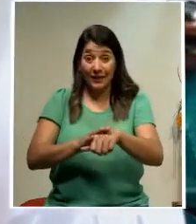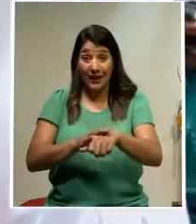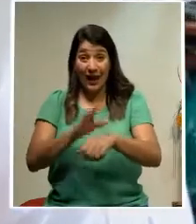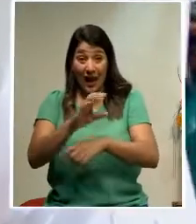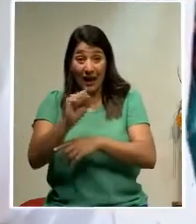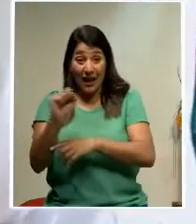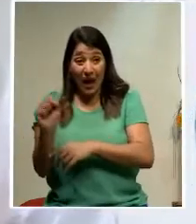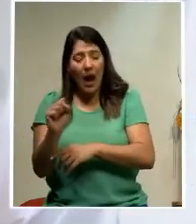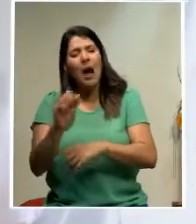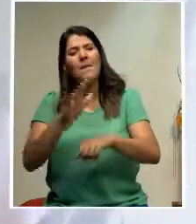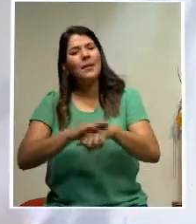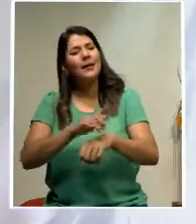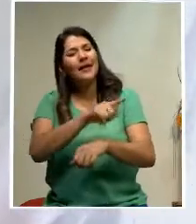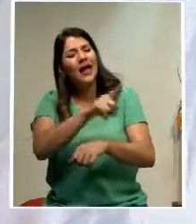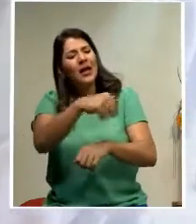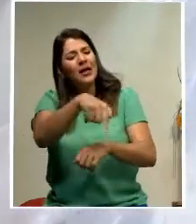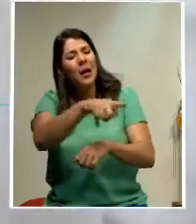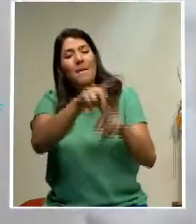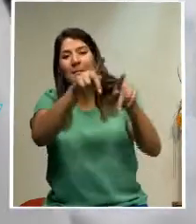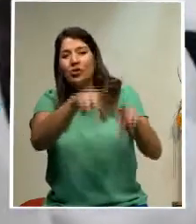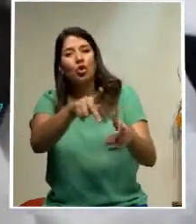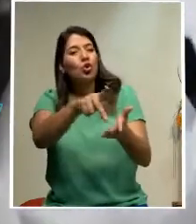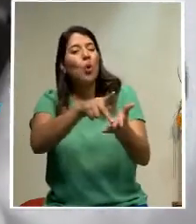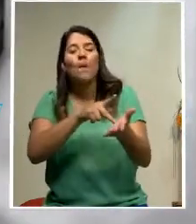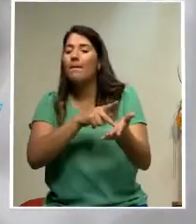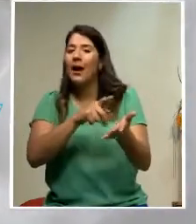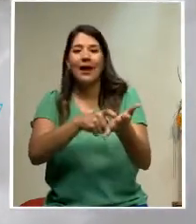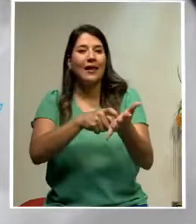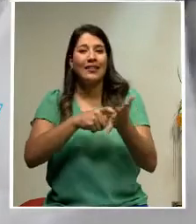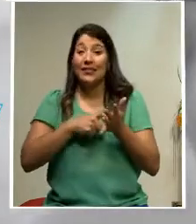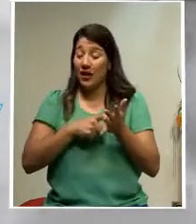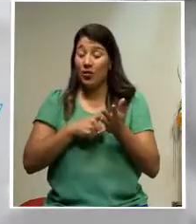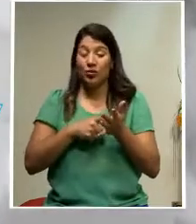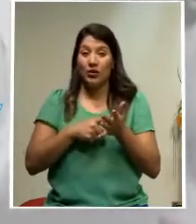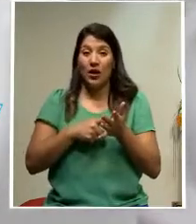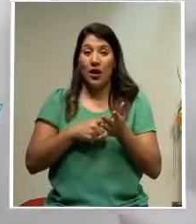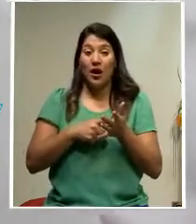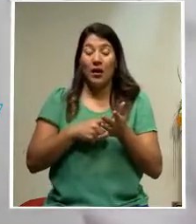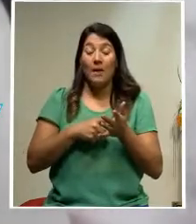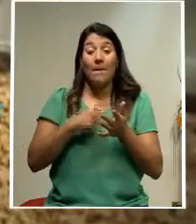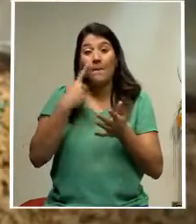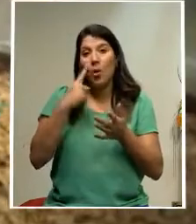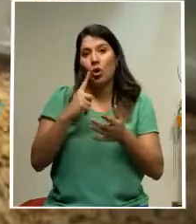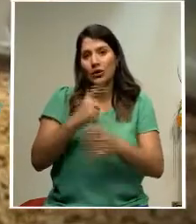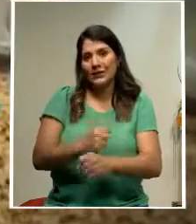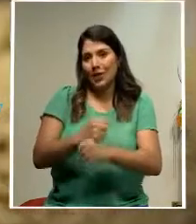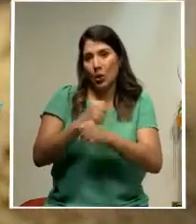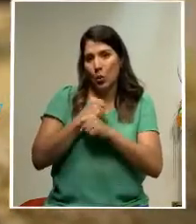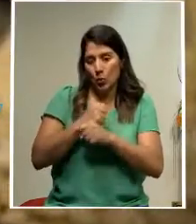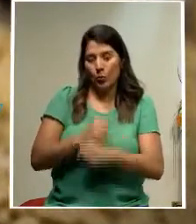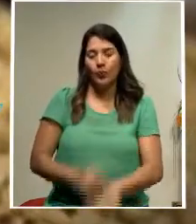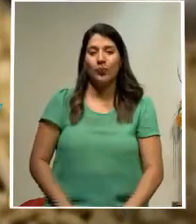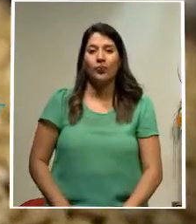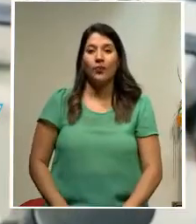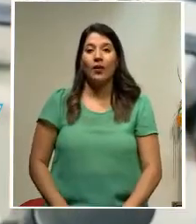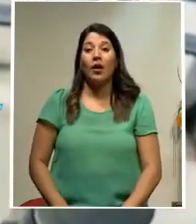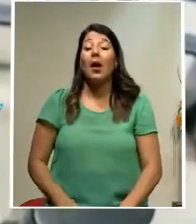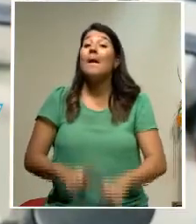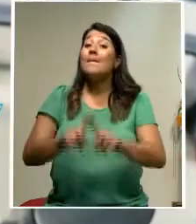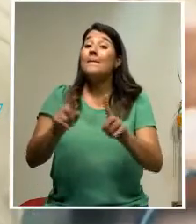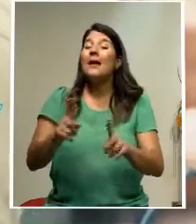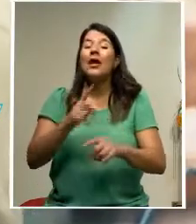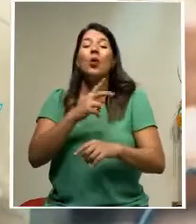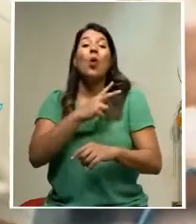del principal multas, recargos e intereses de sus deudas por cuotas de aseguramiento no pagadas. En cambio, a los patronos solo les condonaría